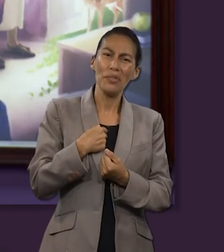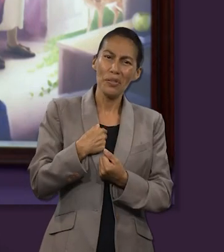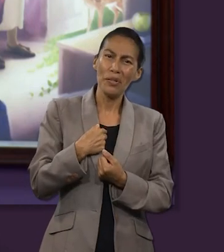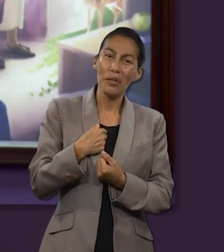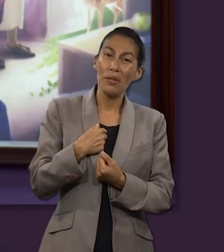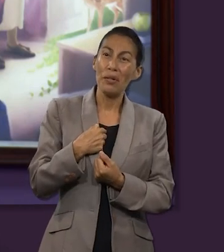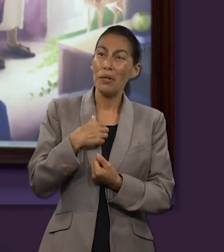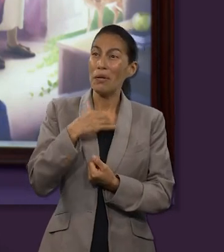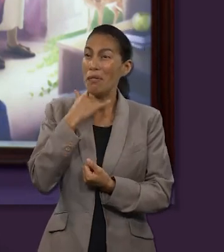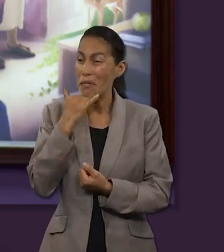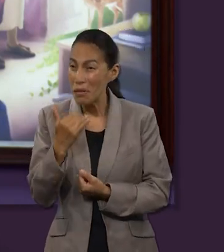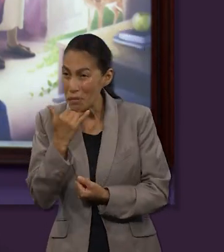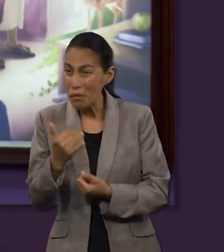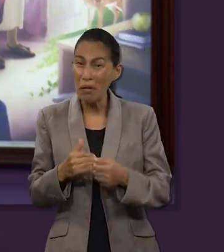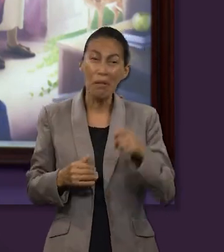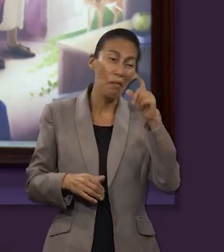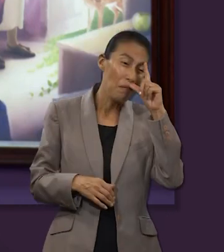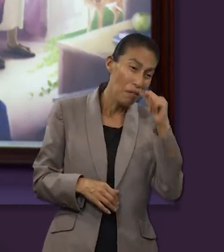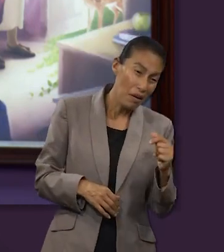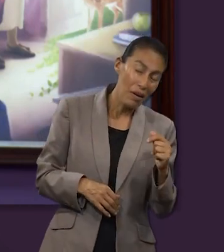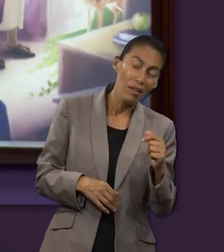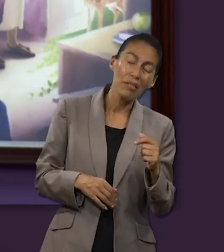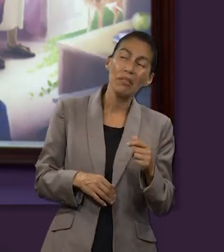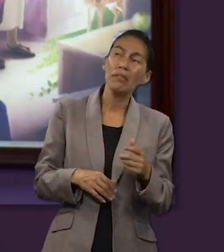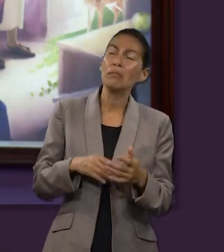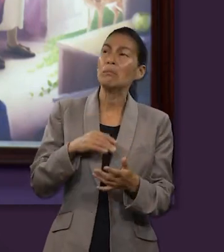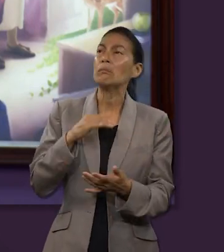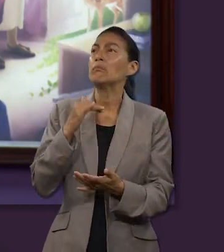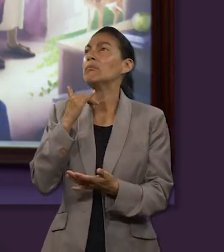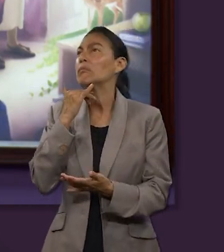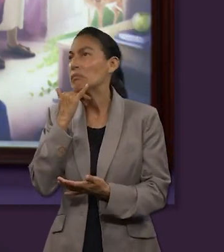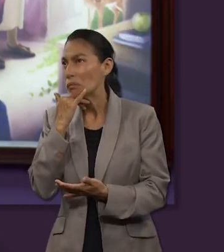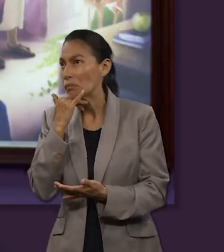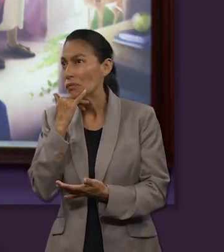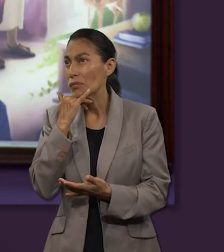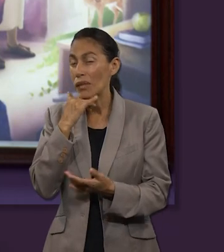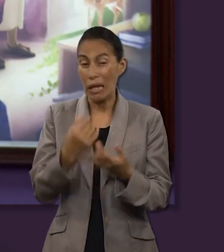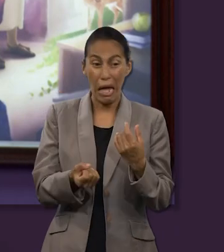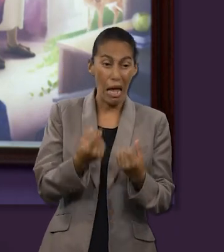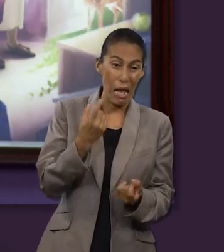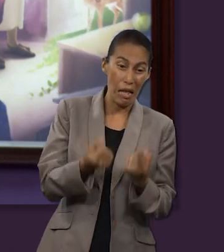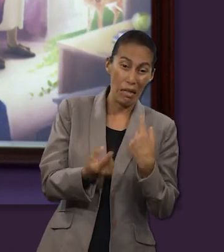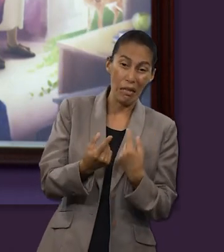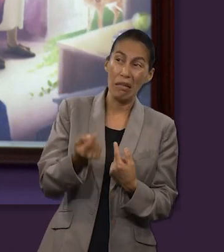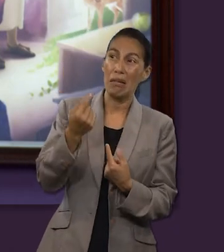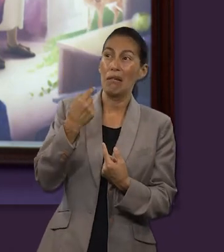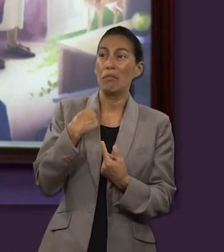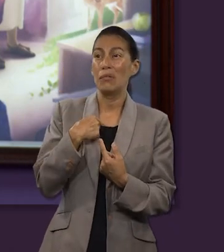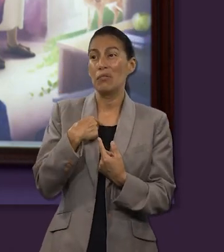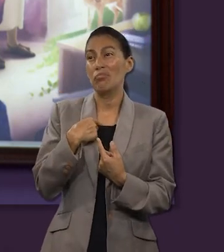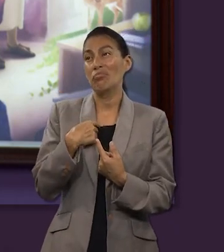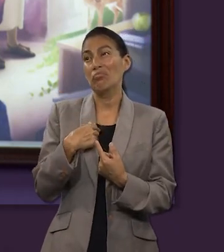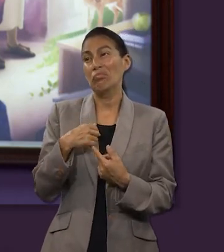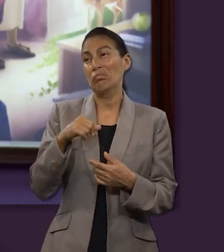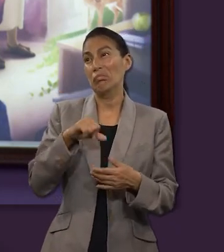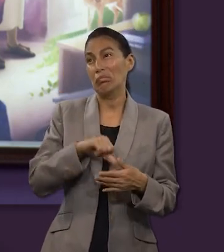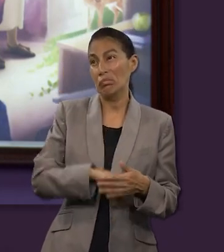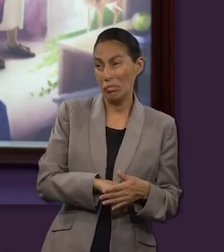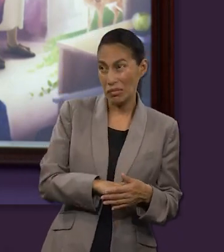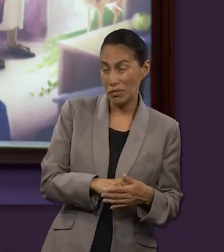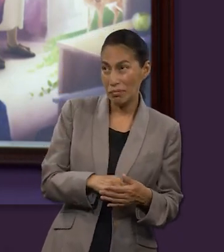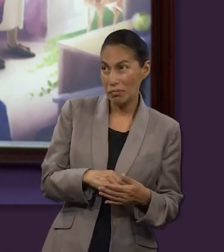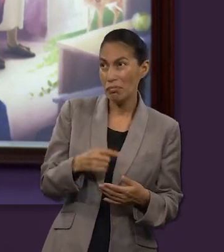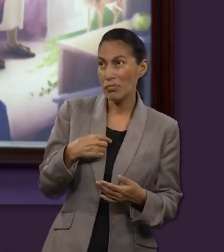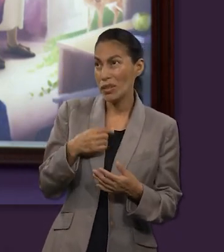equivoco cuando un ser amado me defraudó me decepcionó voy a la Cruz cuando